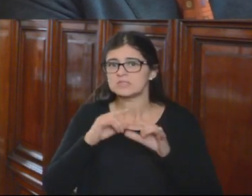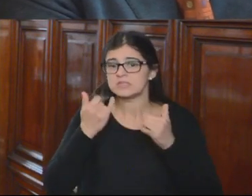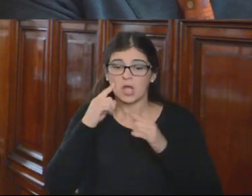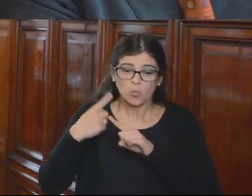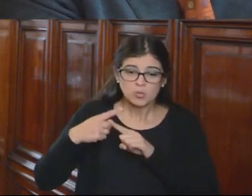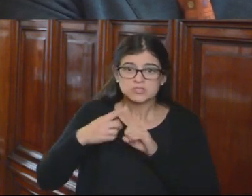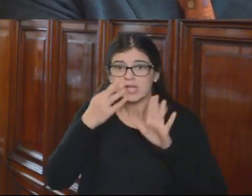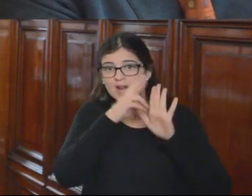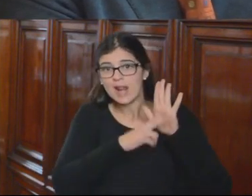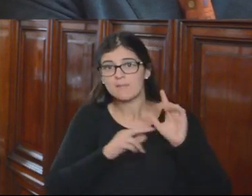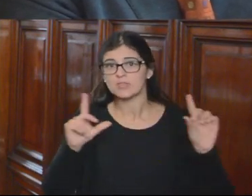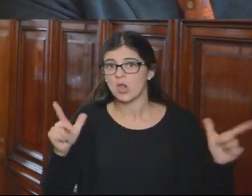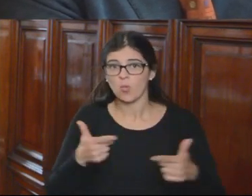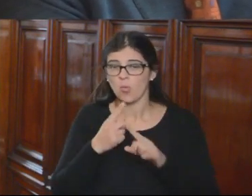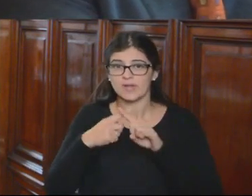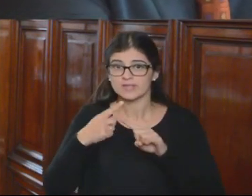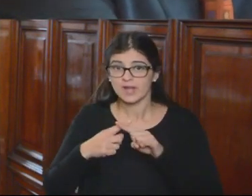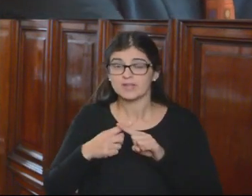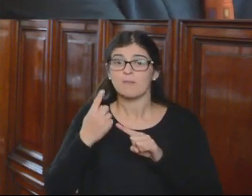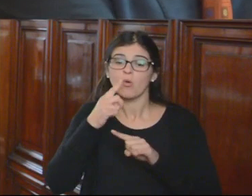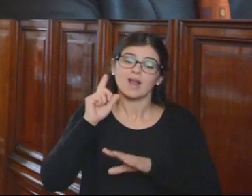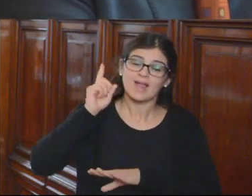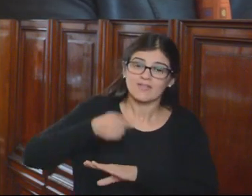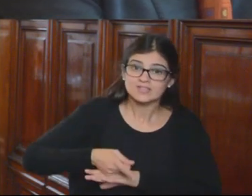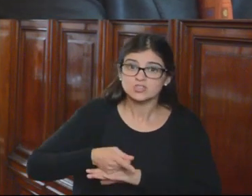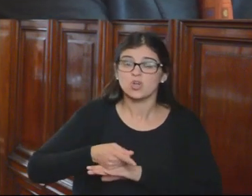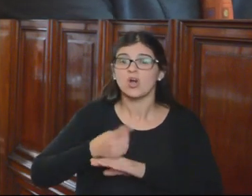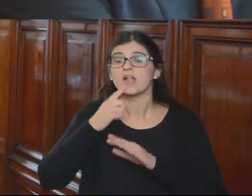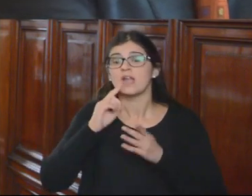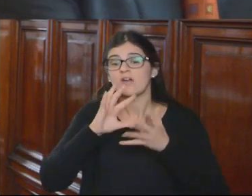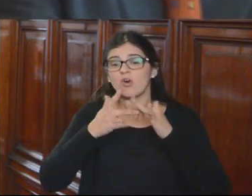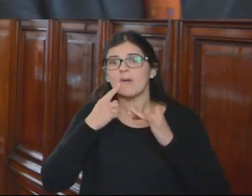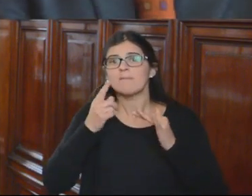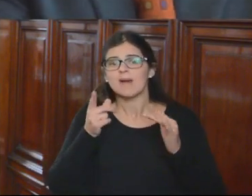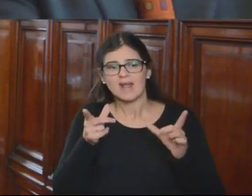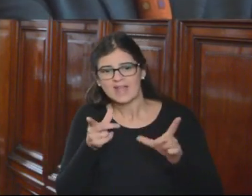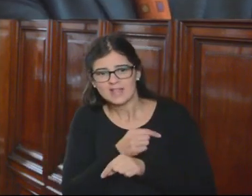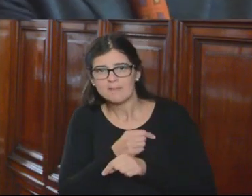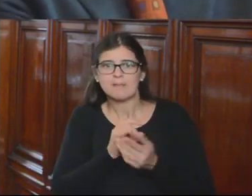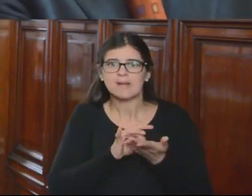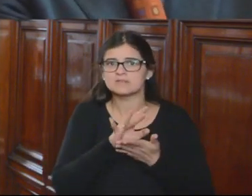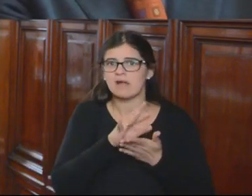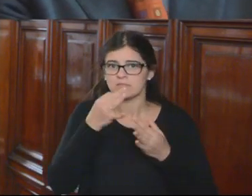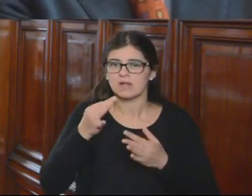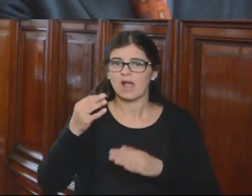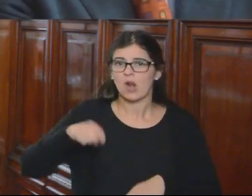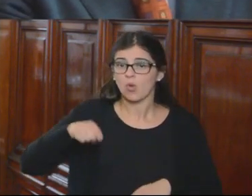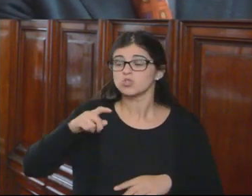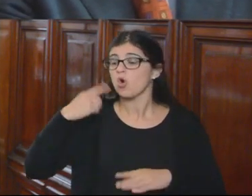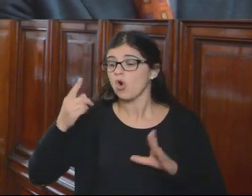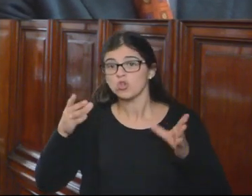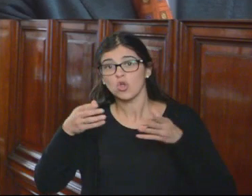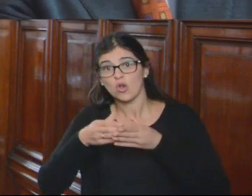existe el reglamento en el cual se habría tomado las decisiones, los parámetros para la cesación de los jueces. Otro integrante del Consejo de la